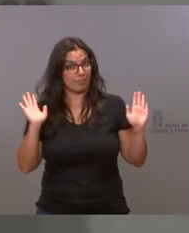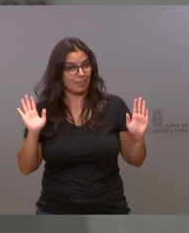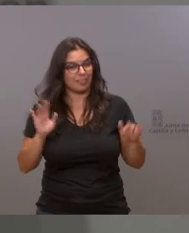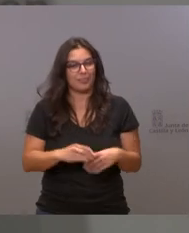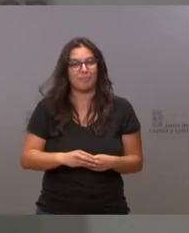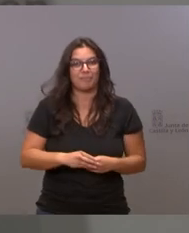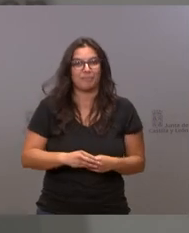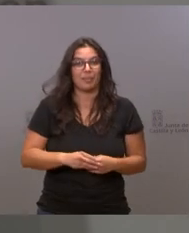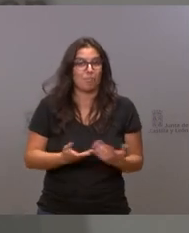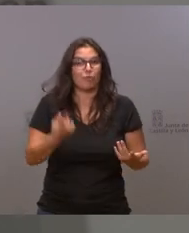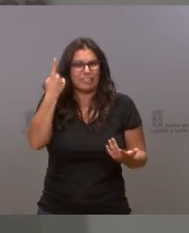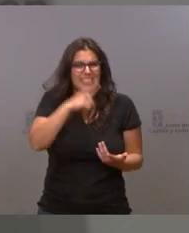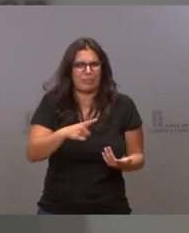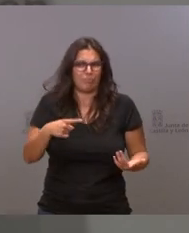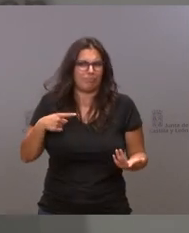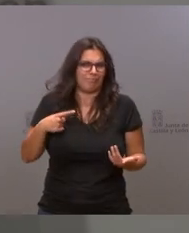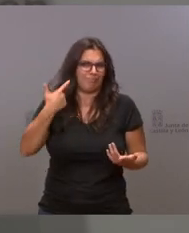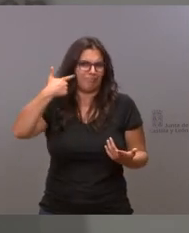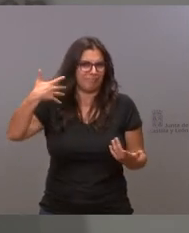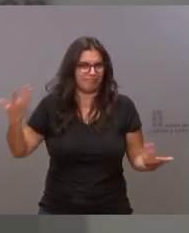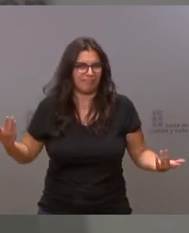era algo sabido es decir